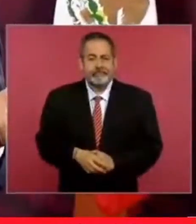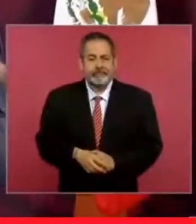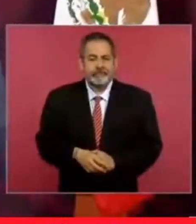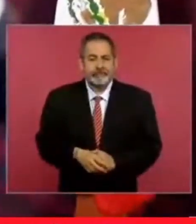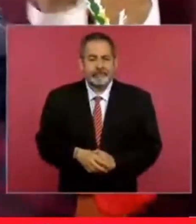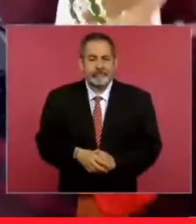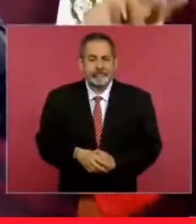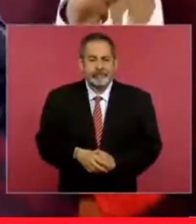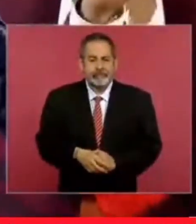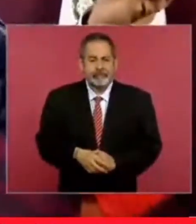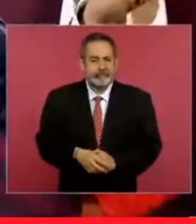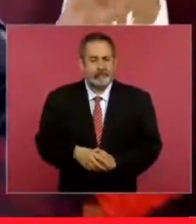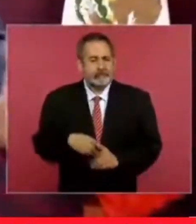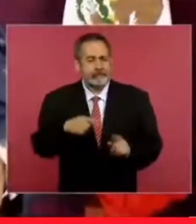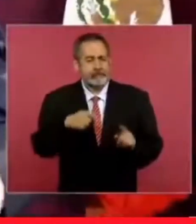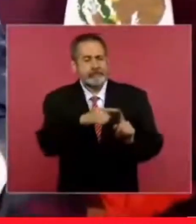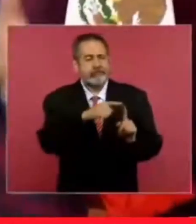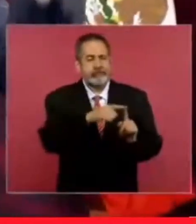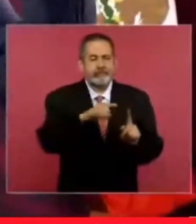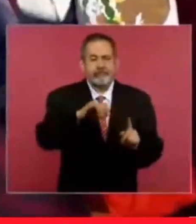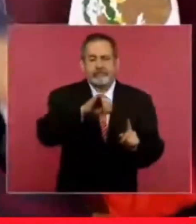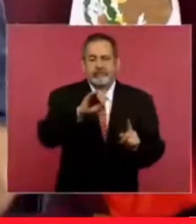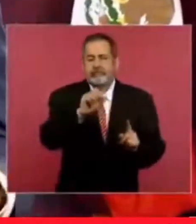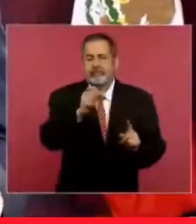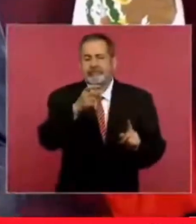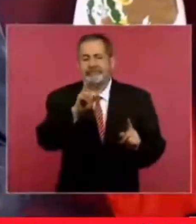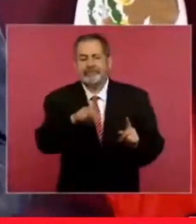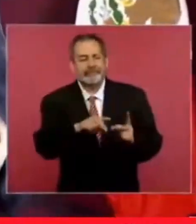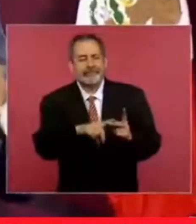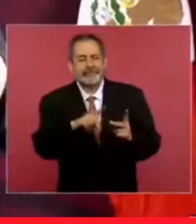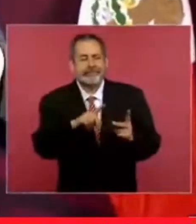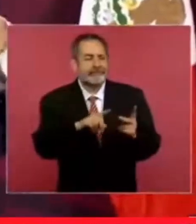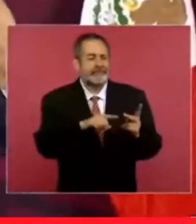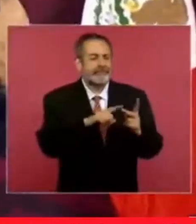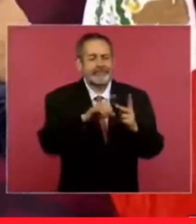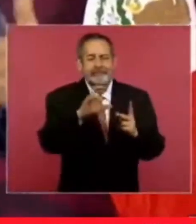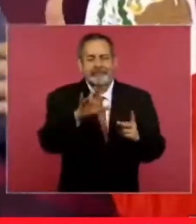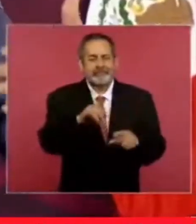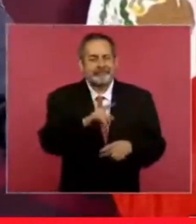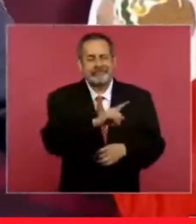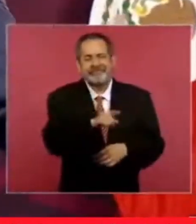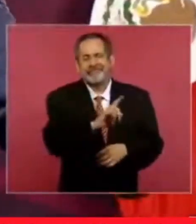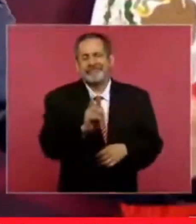Joaquín López Óriga o Ciro a ellos les pagan